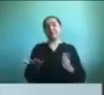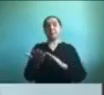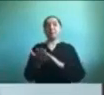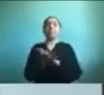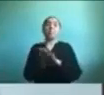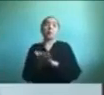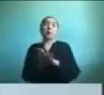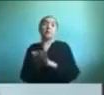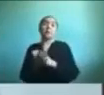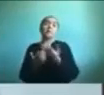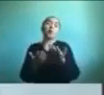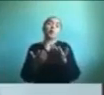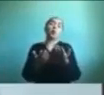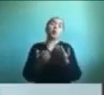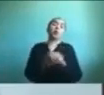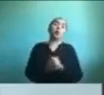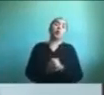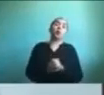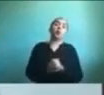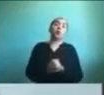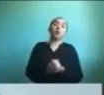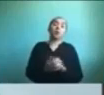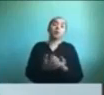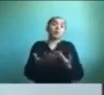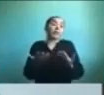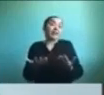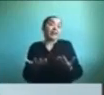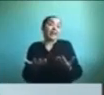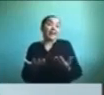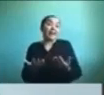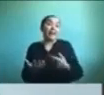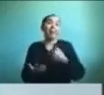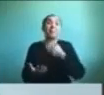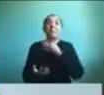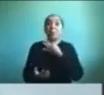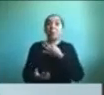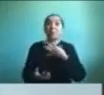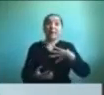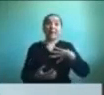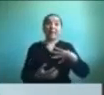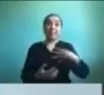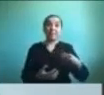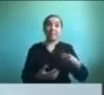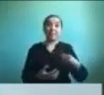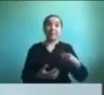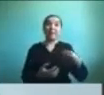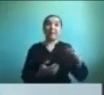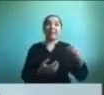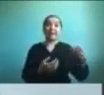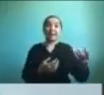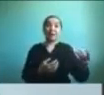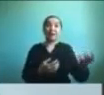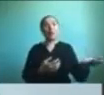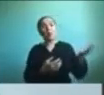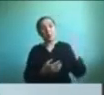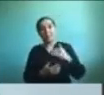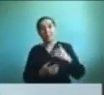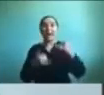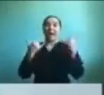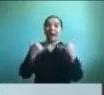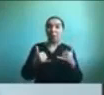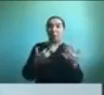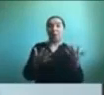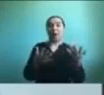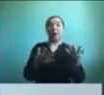distintas como por ejemplo que uno o nuestro hijo nos diga jugar con un juguete en específico o jugar a un juego específico